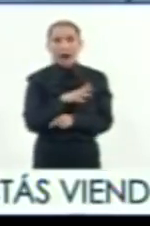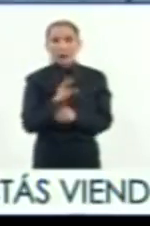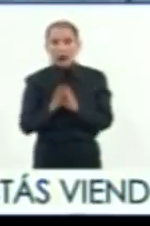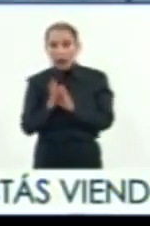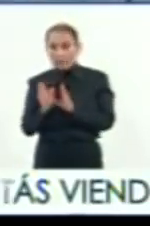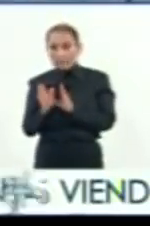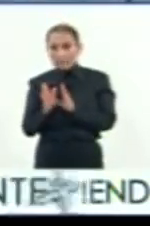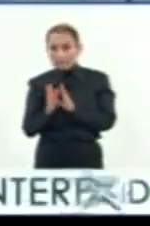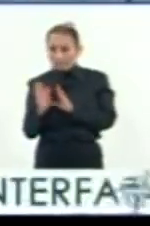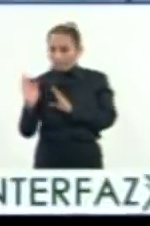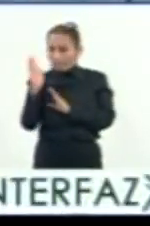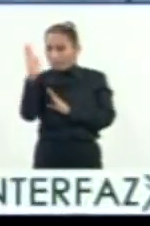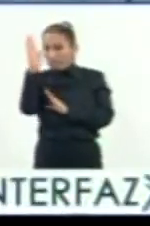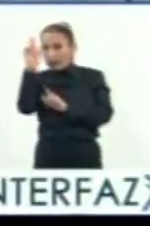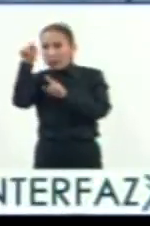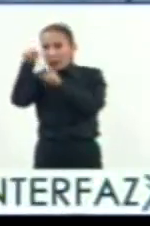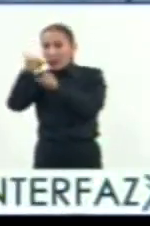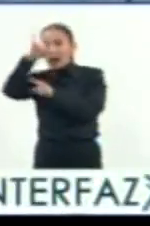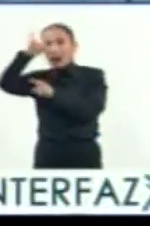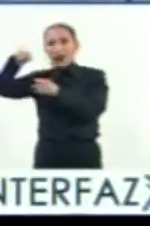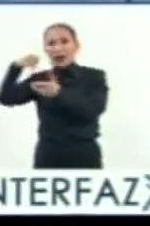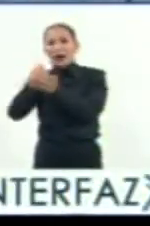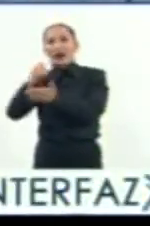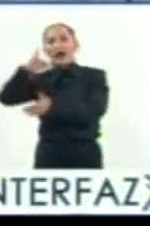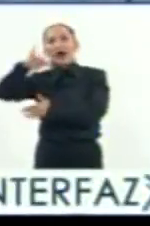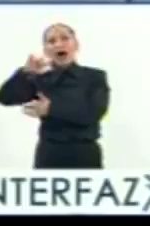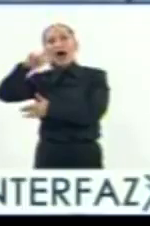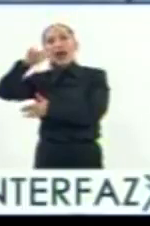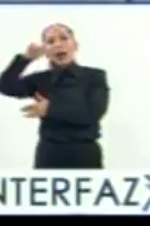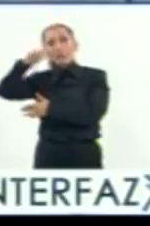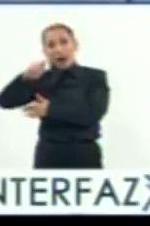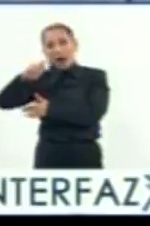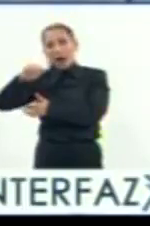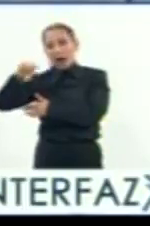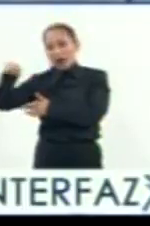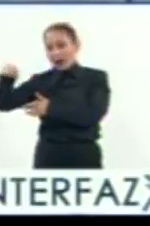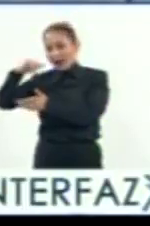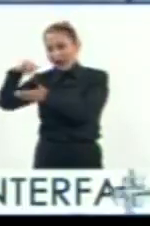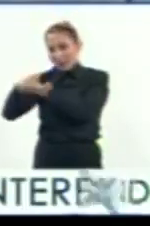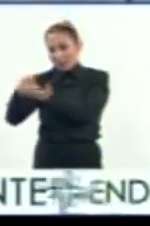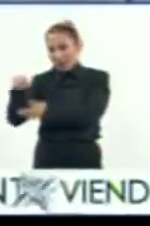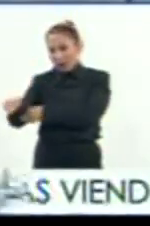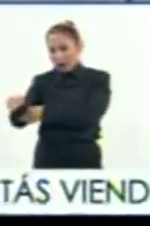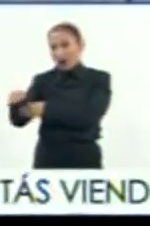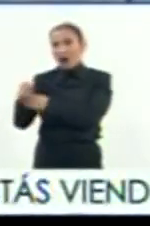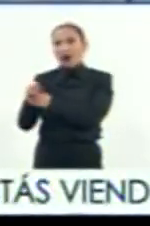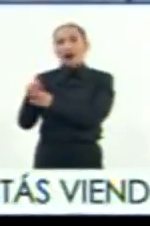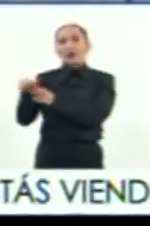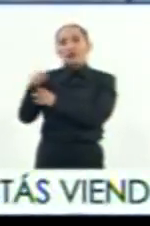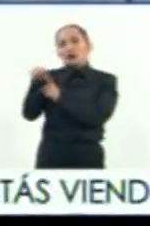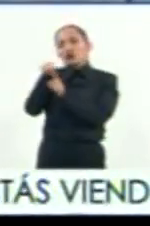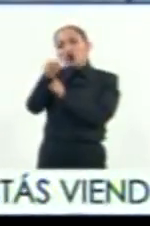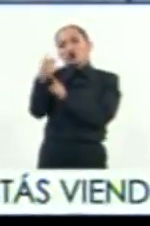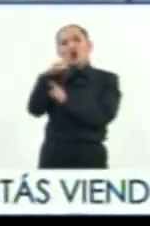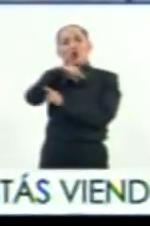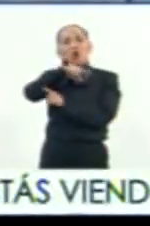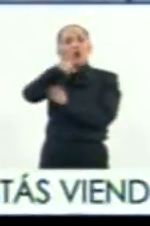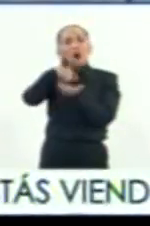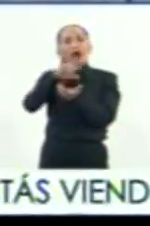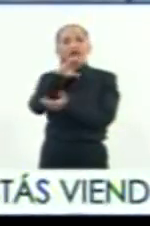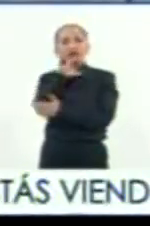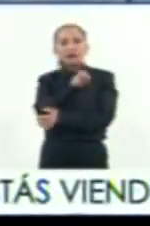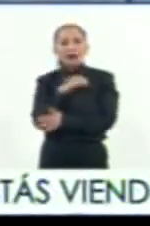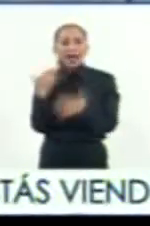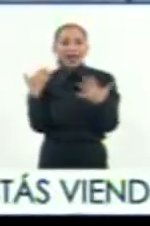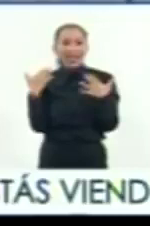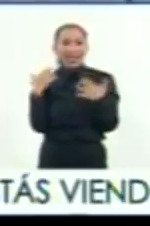subiendo y luego llega a Jalapa, que ahí la tendríamos a la izquierda. Y estamos en una parte tropical. Fíjate lo que